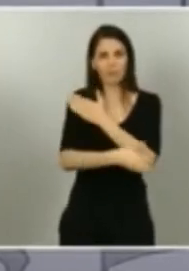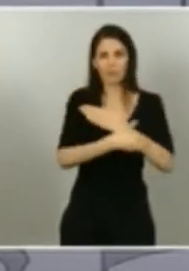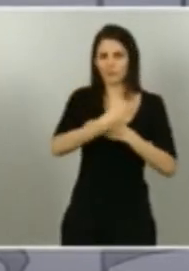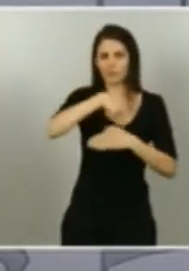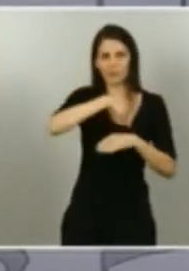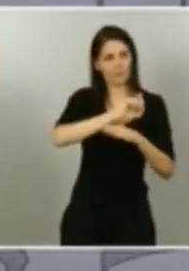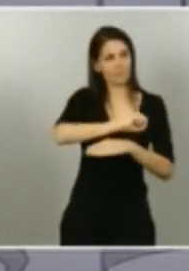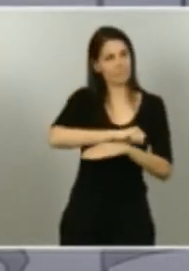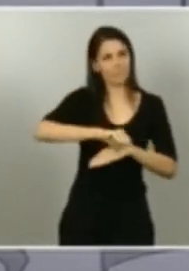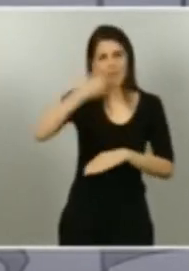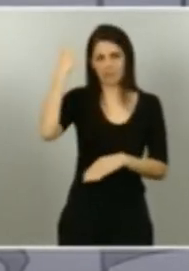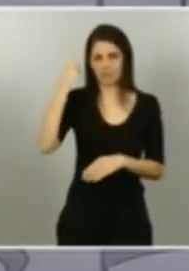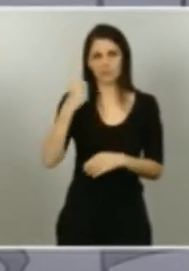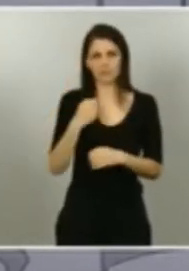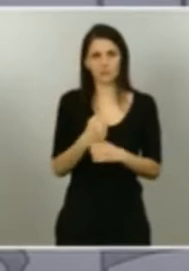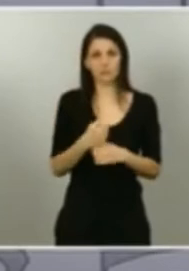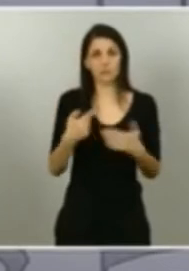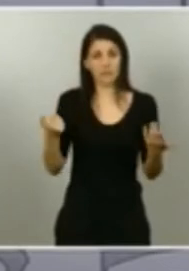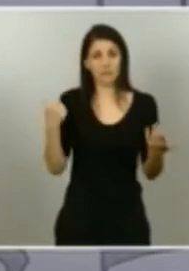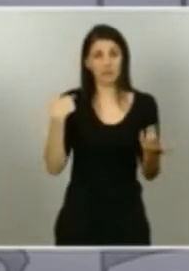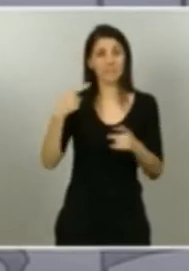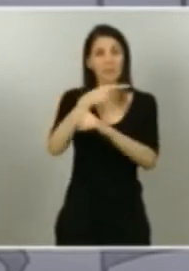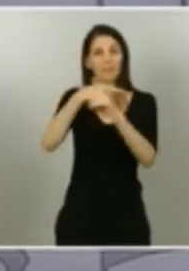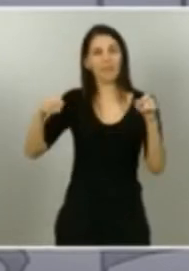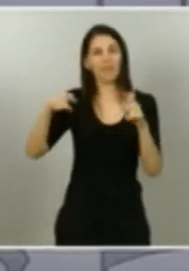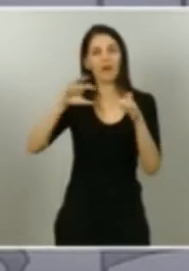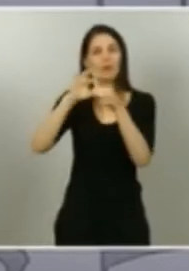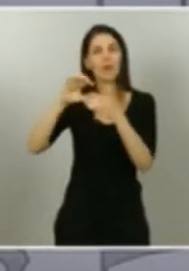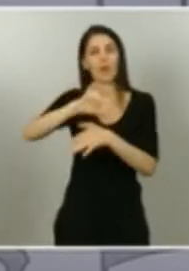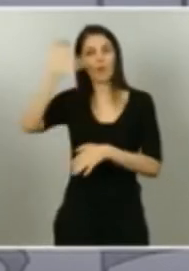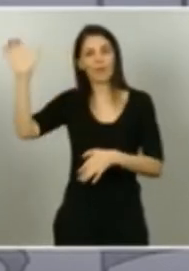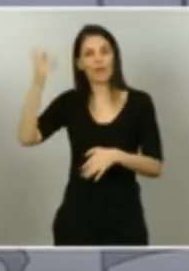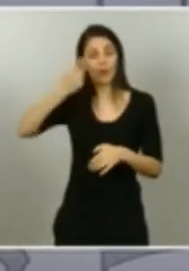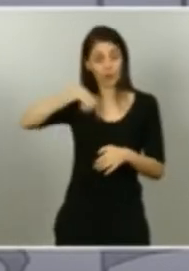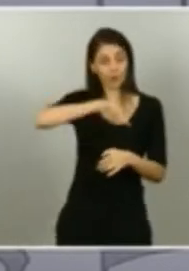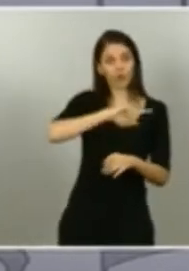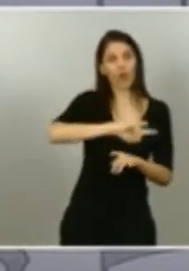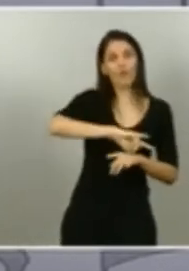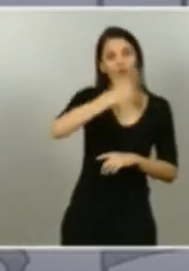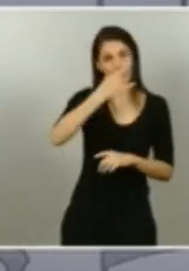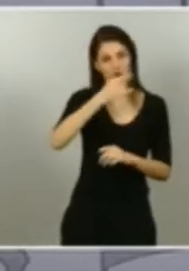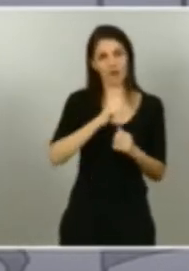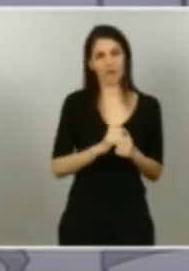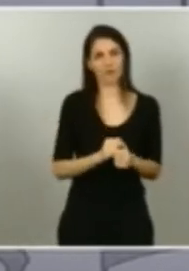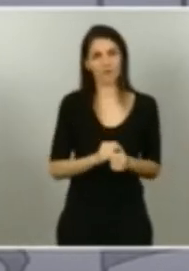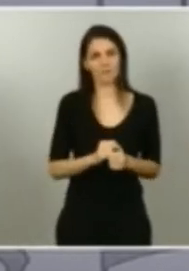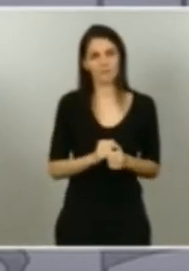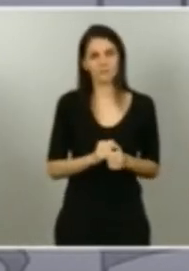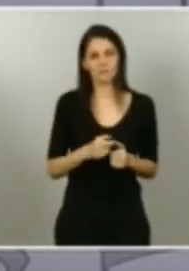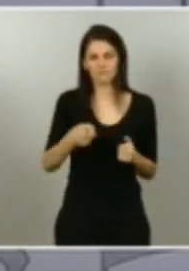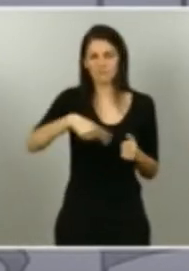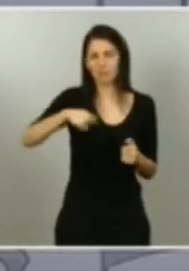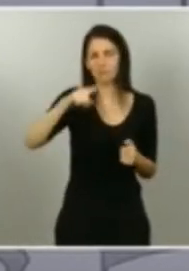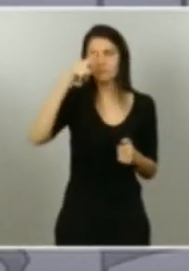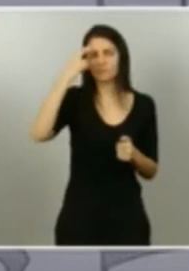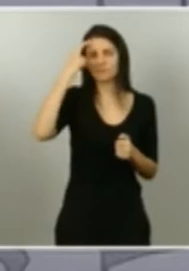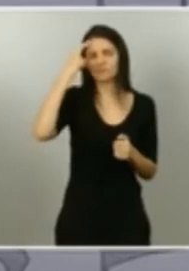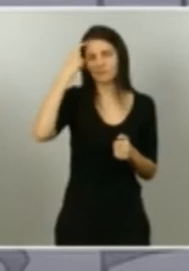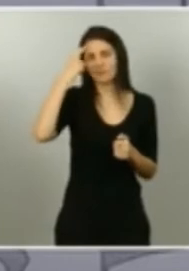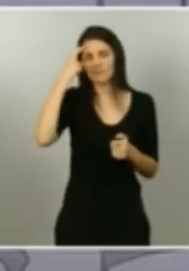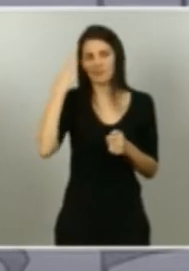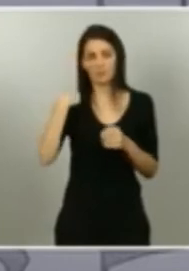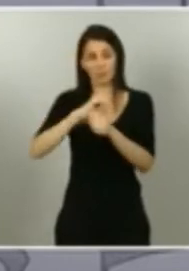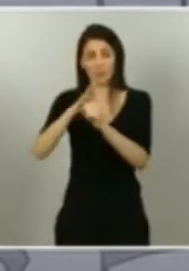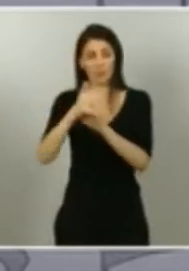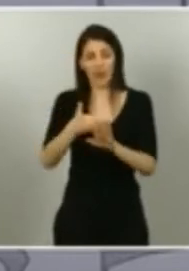El Gobierno tenía ya, como saben ustedes, antes de la emergencia de esta pandemia, tenía ya entre sus planes